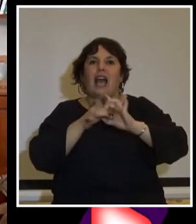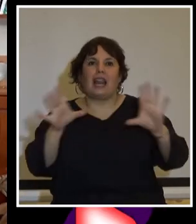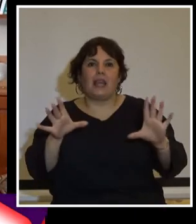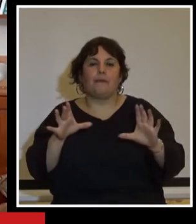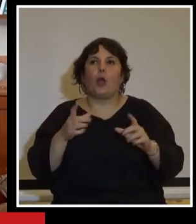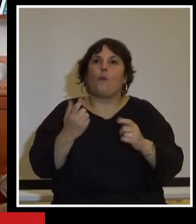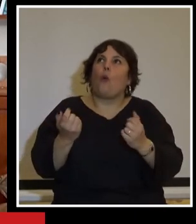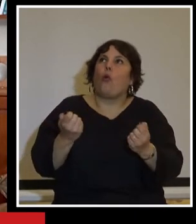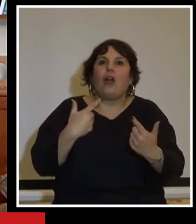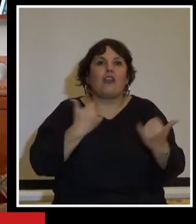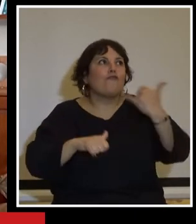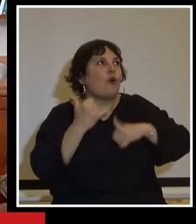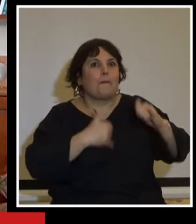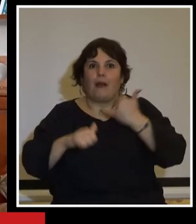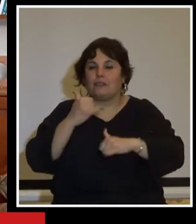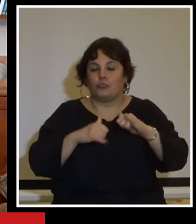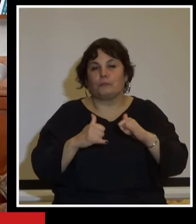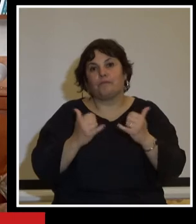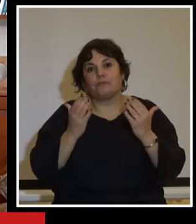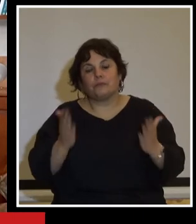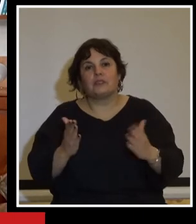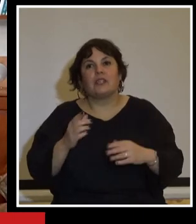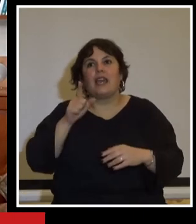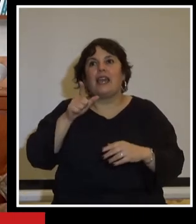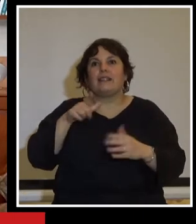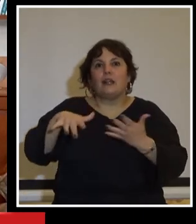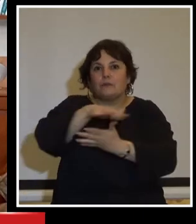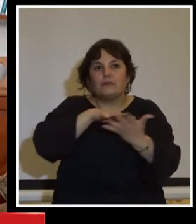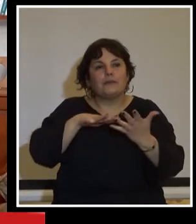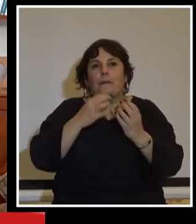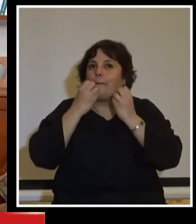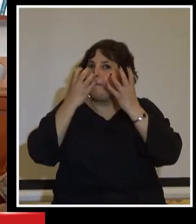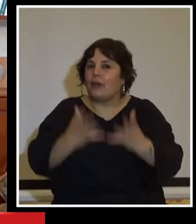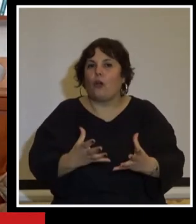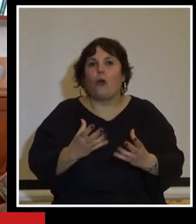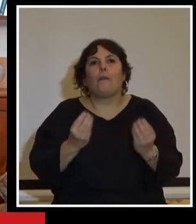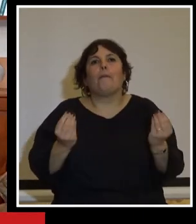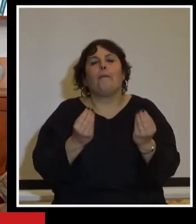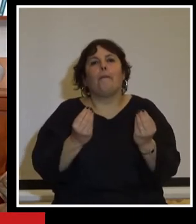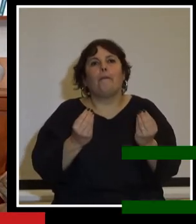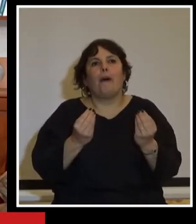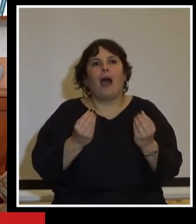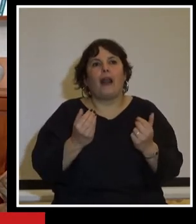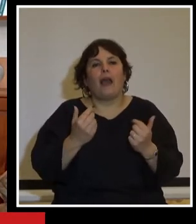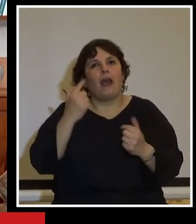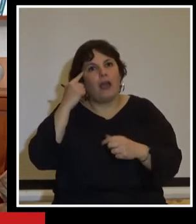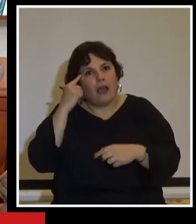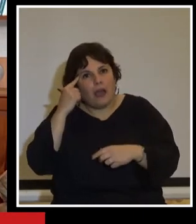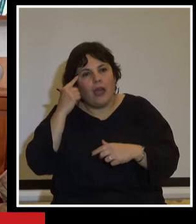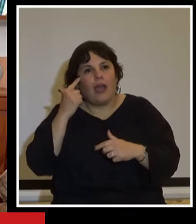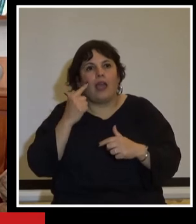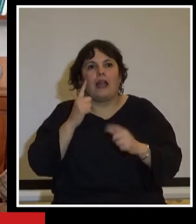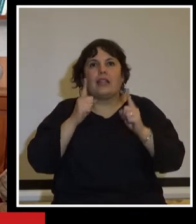mantenga informados. Así que es el escenario ideal para pensar y